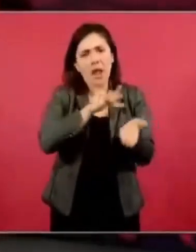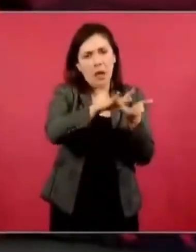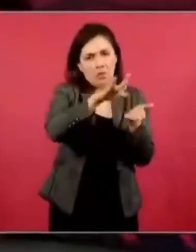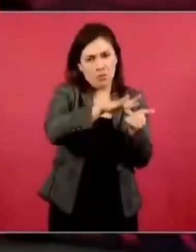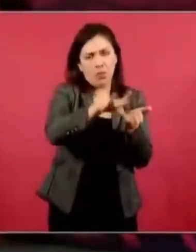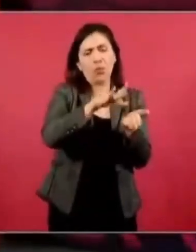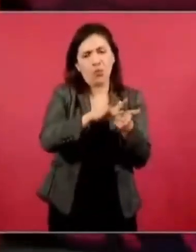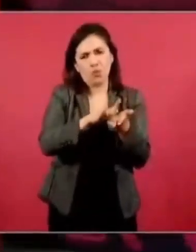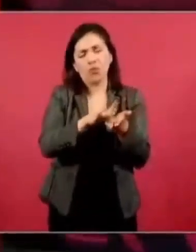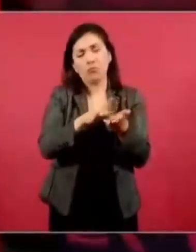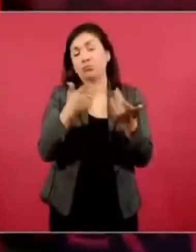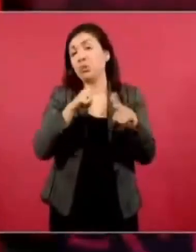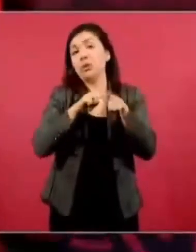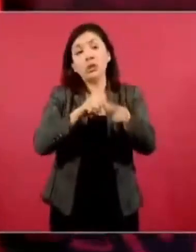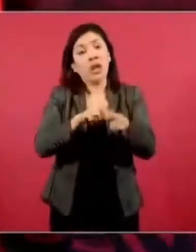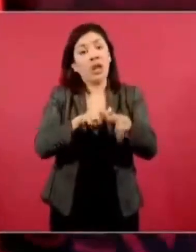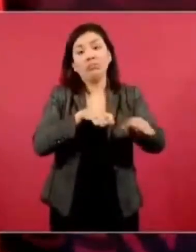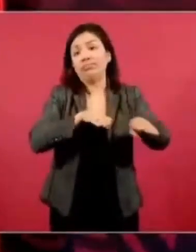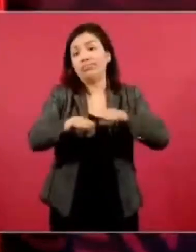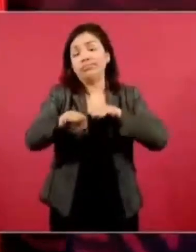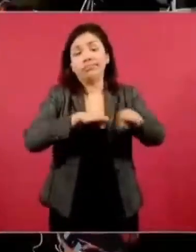Y sigue el operativo también.